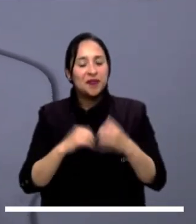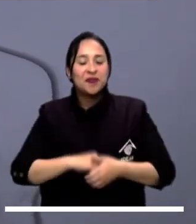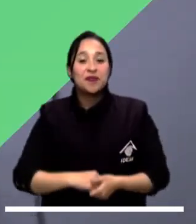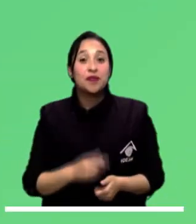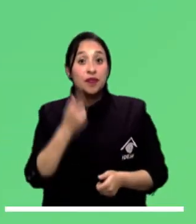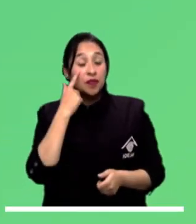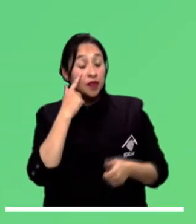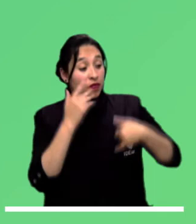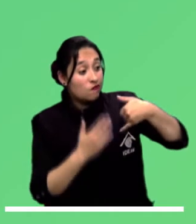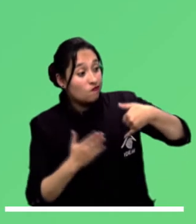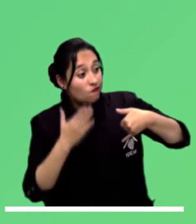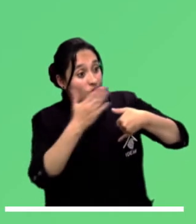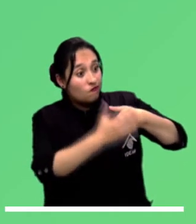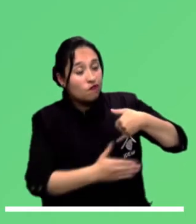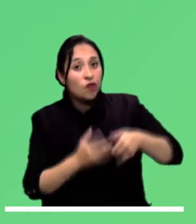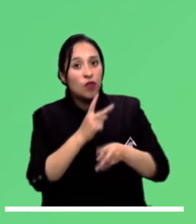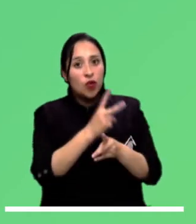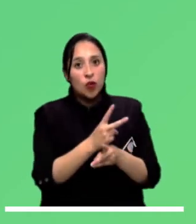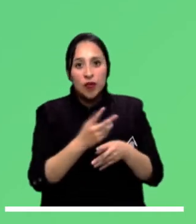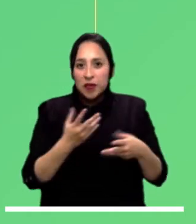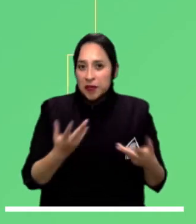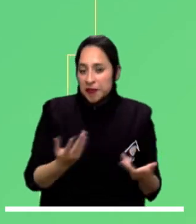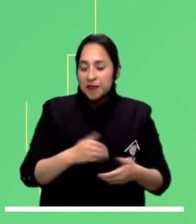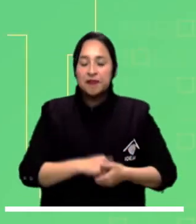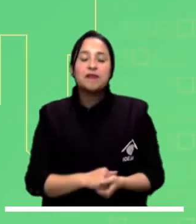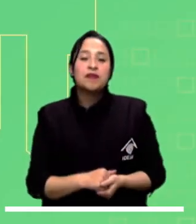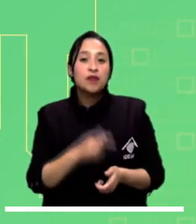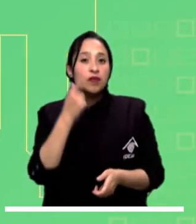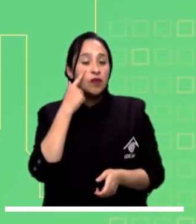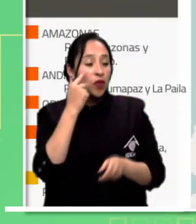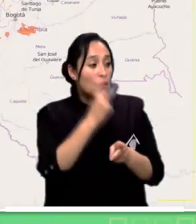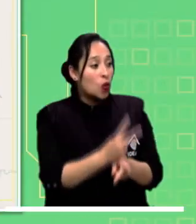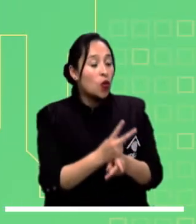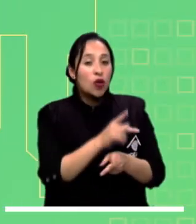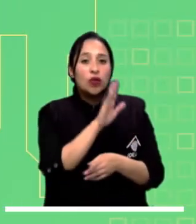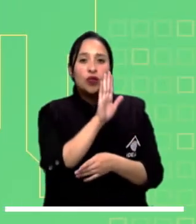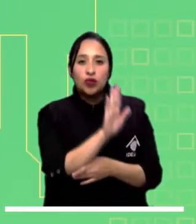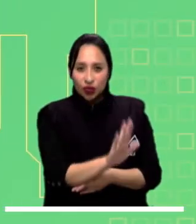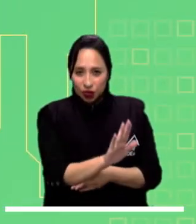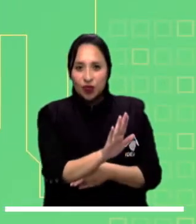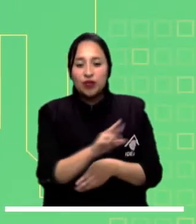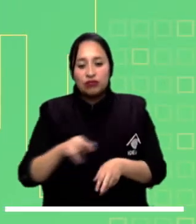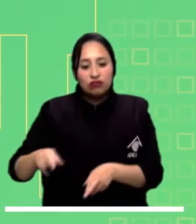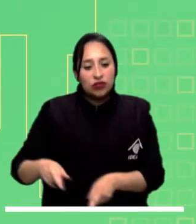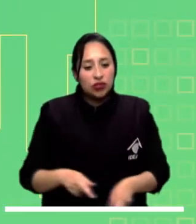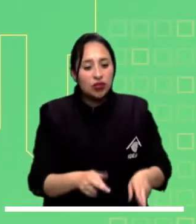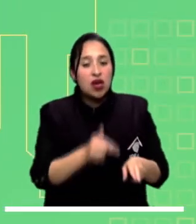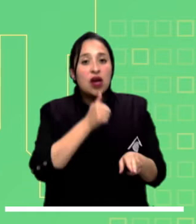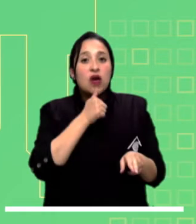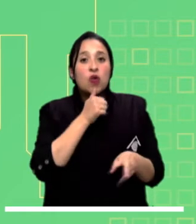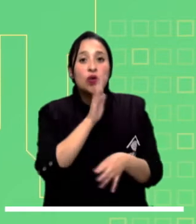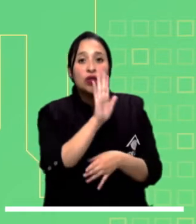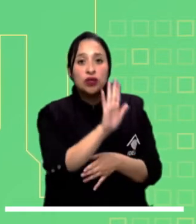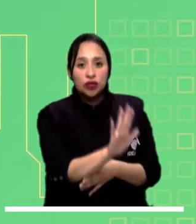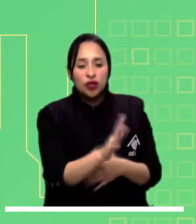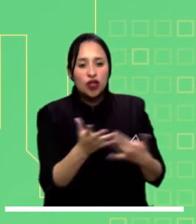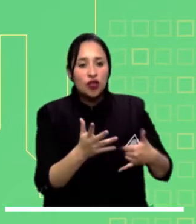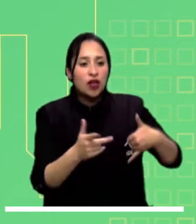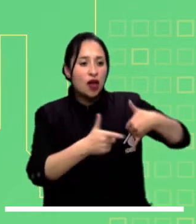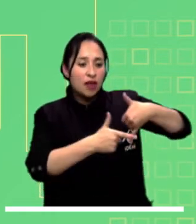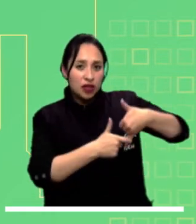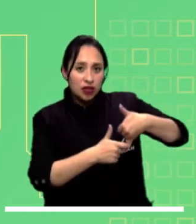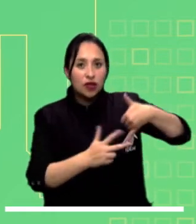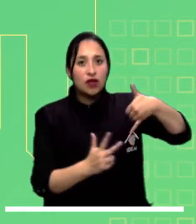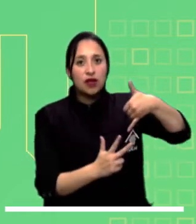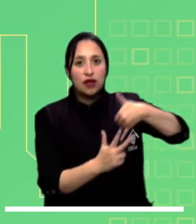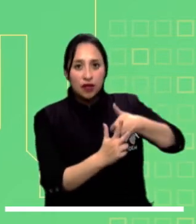Ahora, mucha atención a las principales alertas para hoy a nivel nacional. En Alerta Naranja se encuentran las principales corrientes de agua que